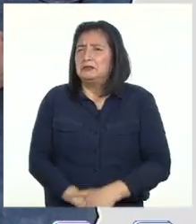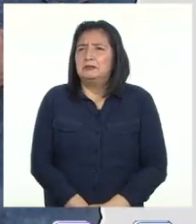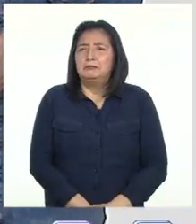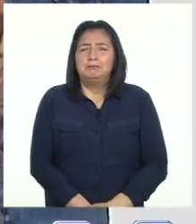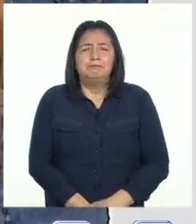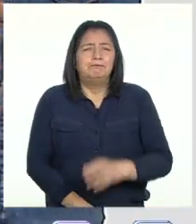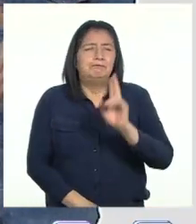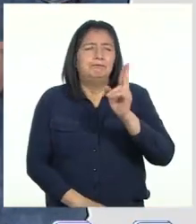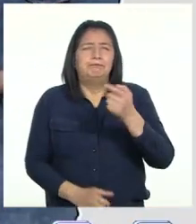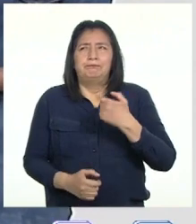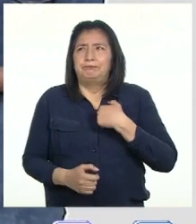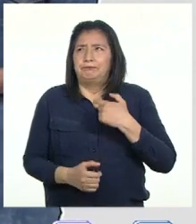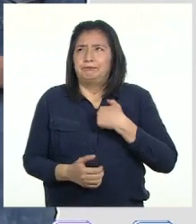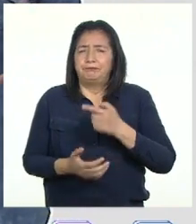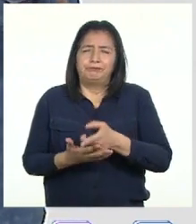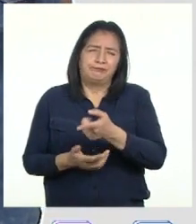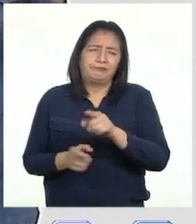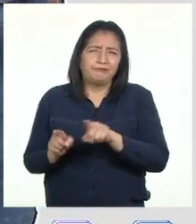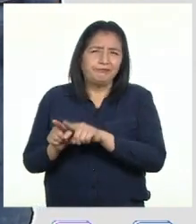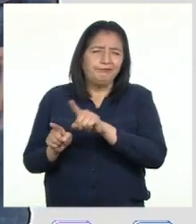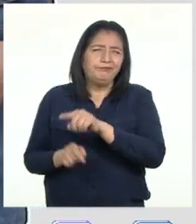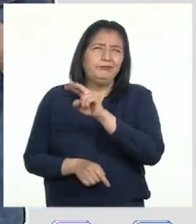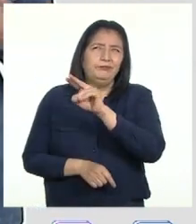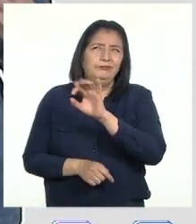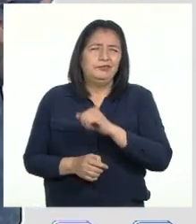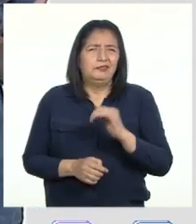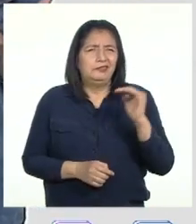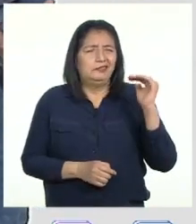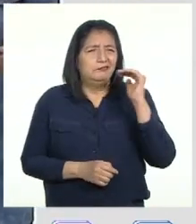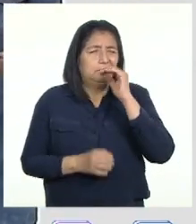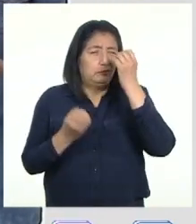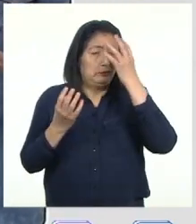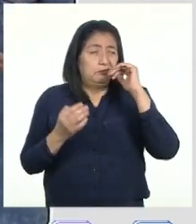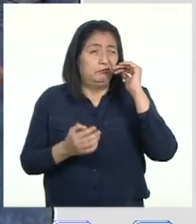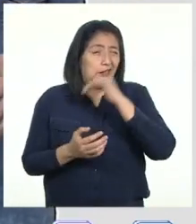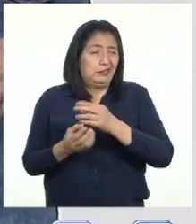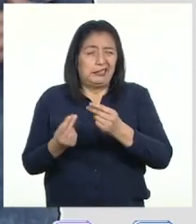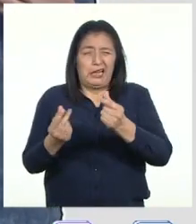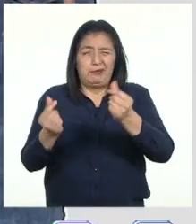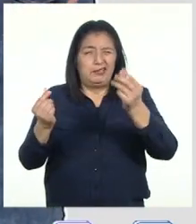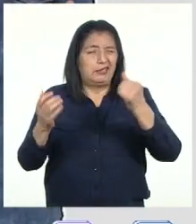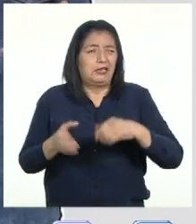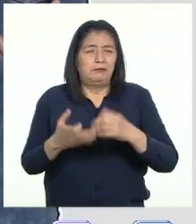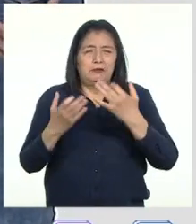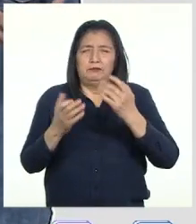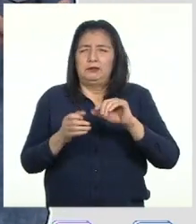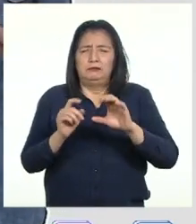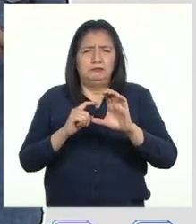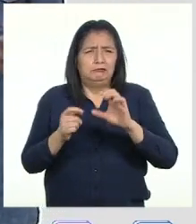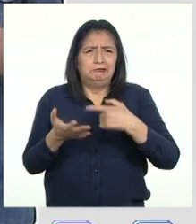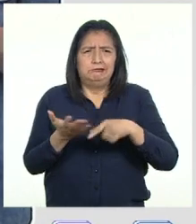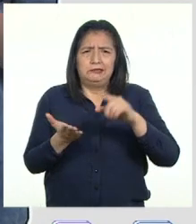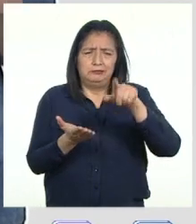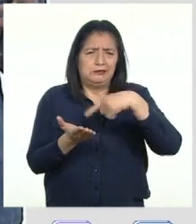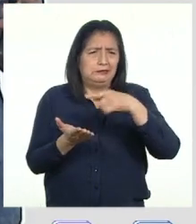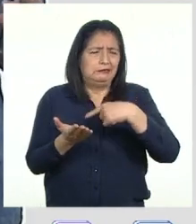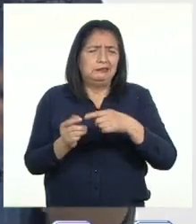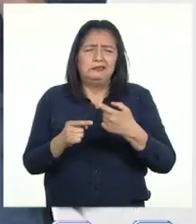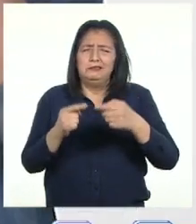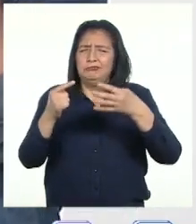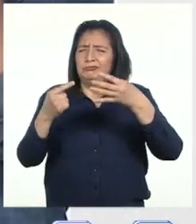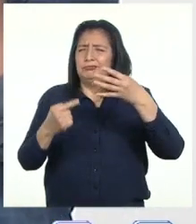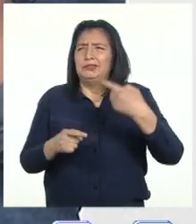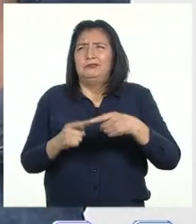Profesora, yo también pienso como Nicole La información falsa llega rapidísimo a través de redes sociales, correos electrónicos, mensajes de texto, entre otras